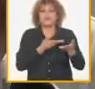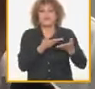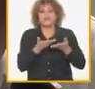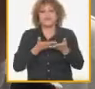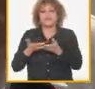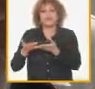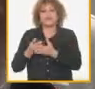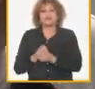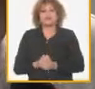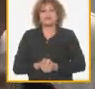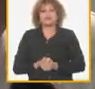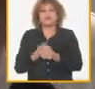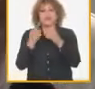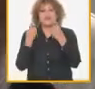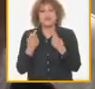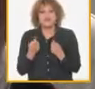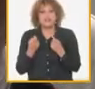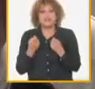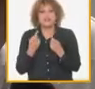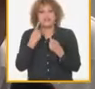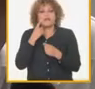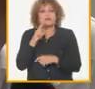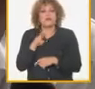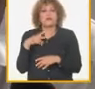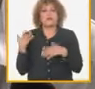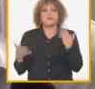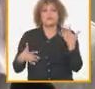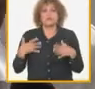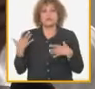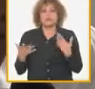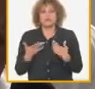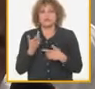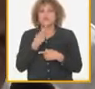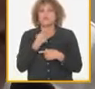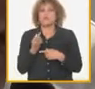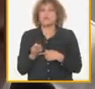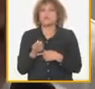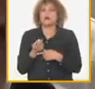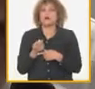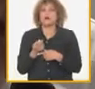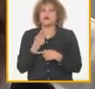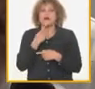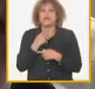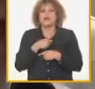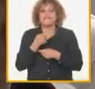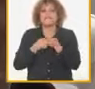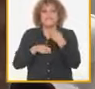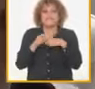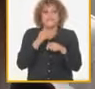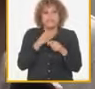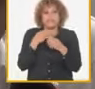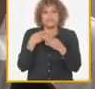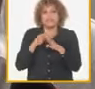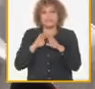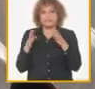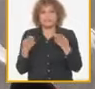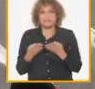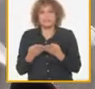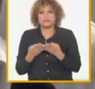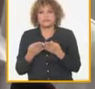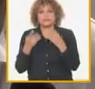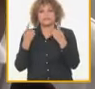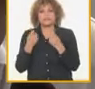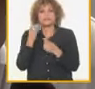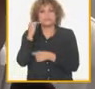como buscamos atractivo que esas producciones lleguen a la empresa estatal socialista nos falta la